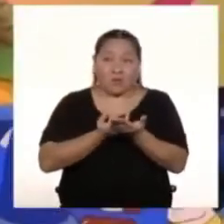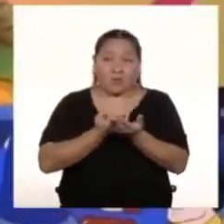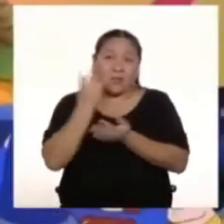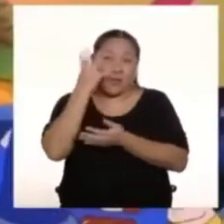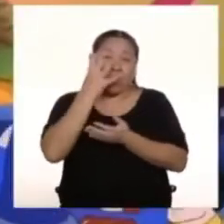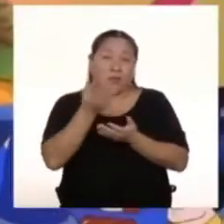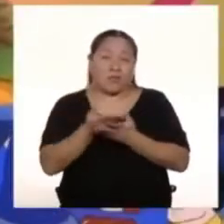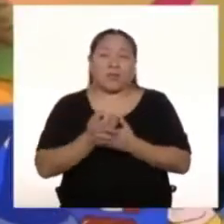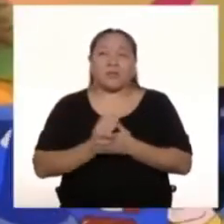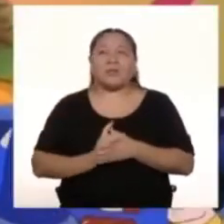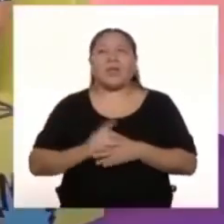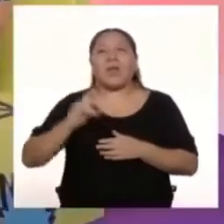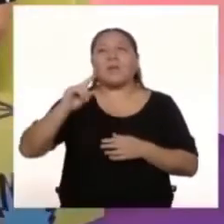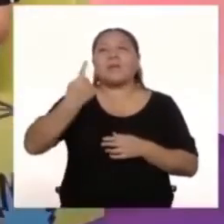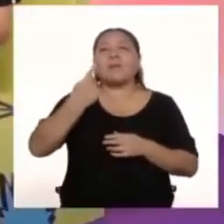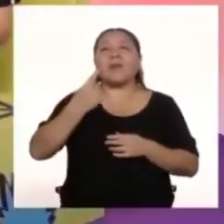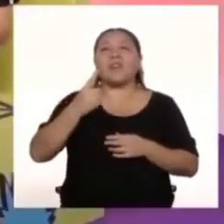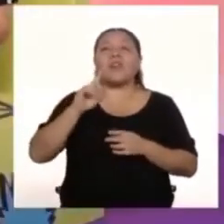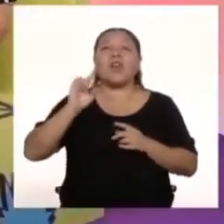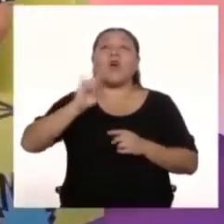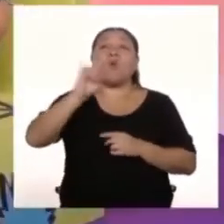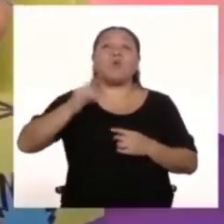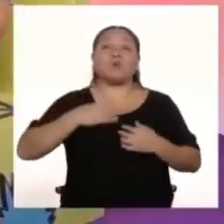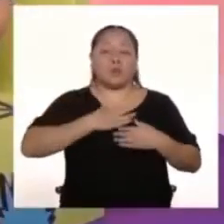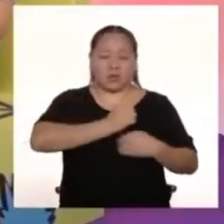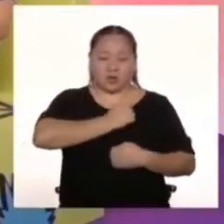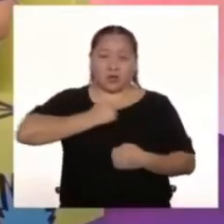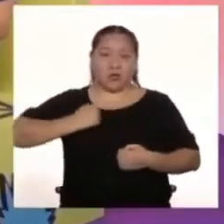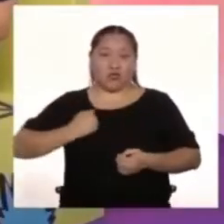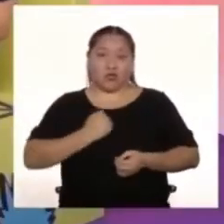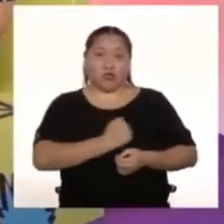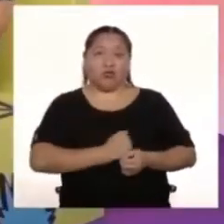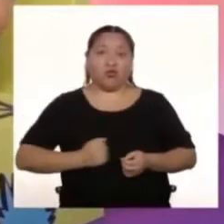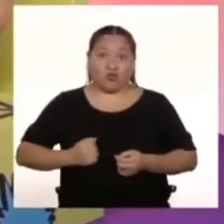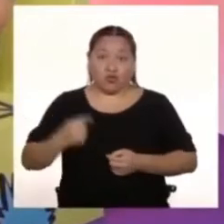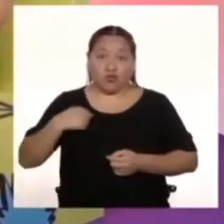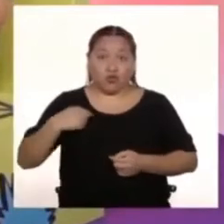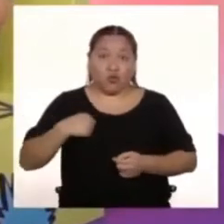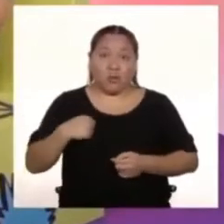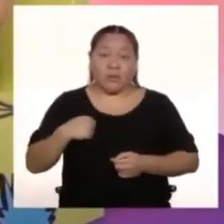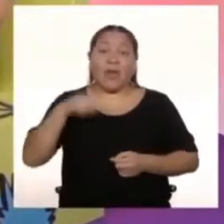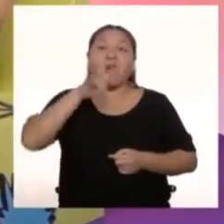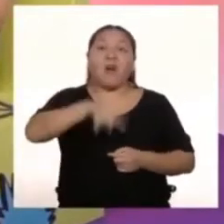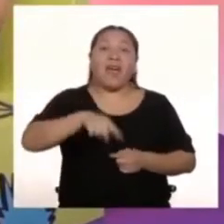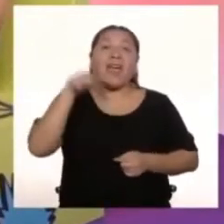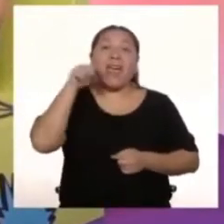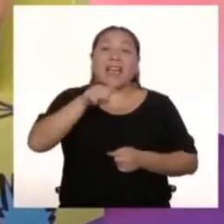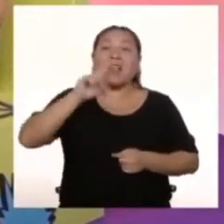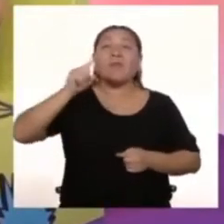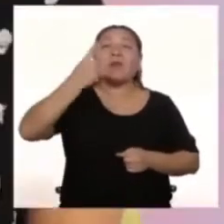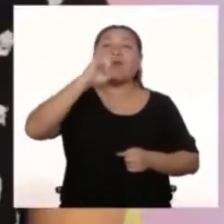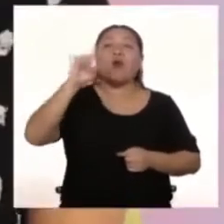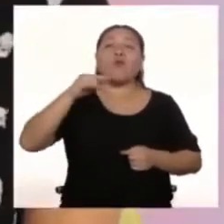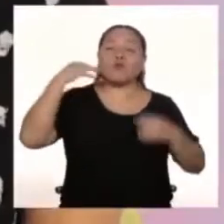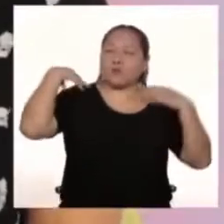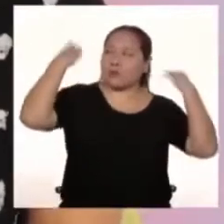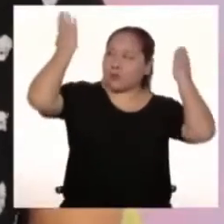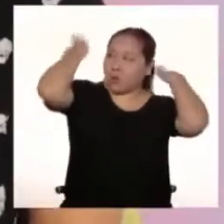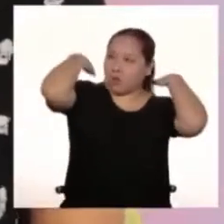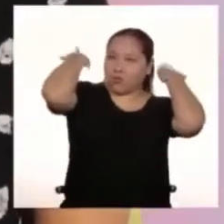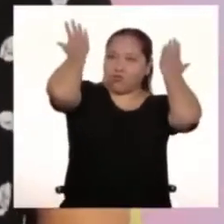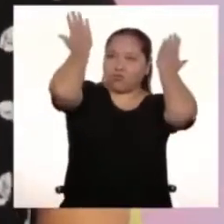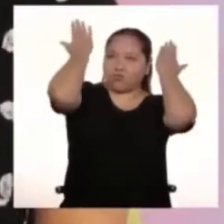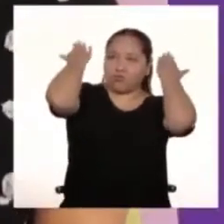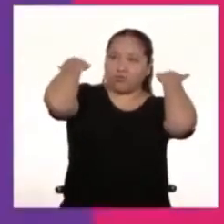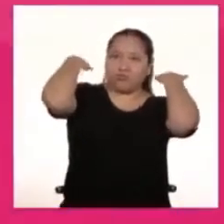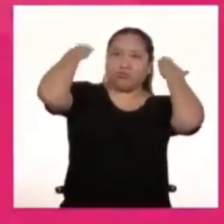El primer superhéroe Que usa una capa Es Superman Y en realidad Los dibujantes Una cosa Cuando tú Lees las historietas Y que llama mucho La